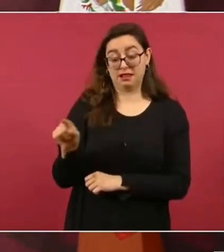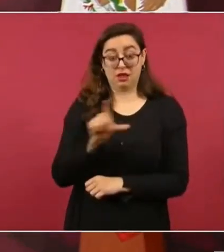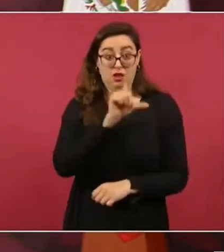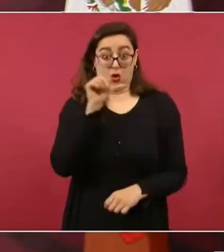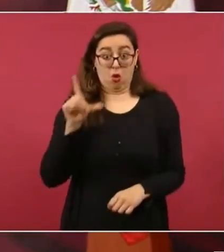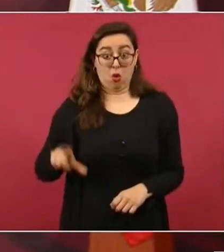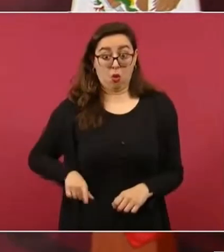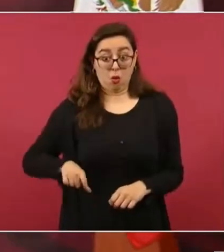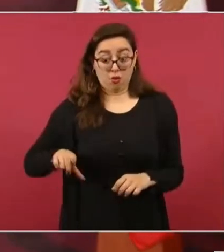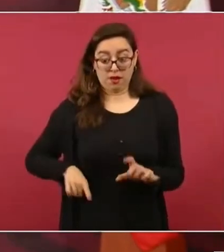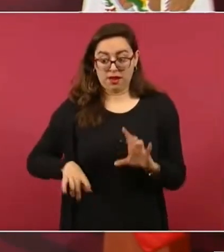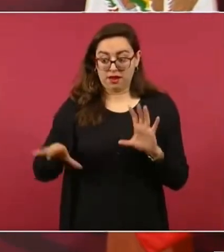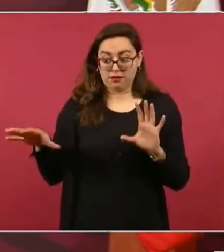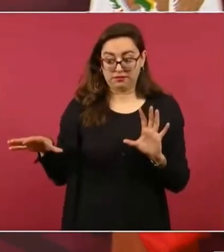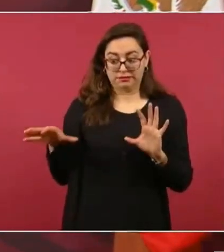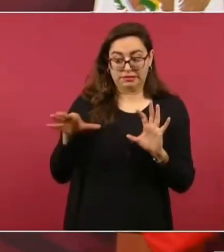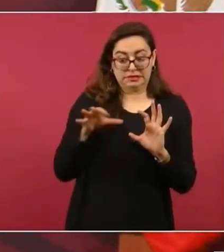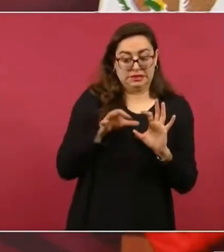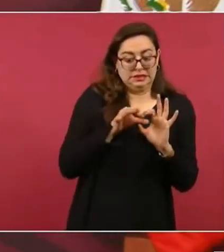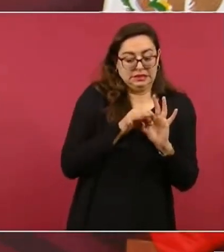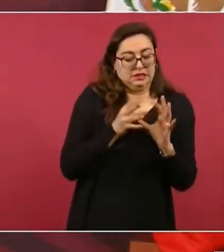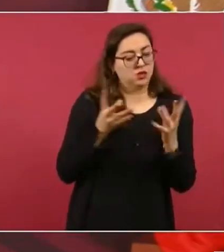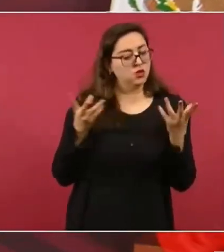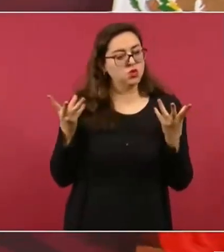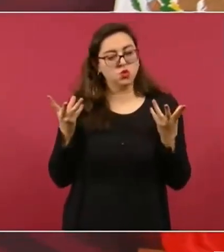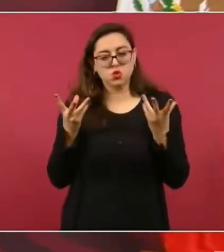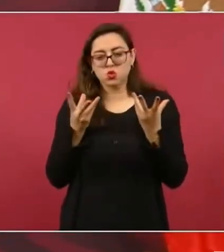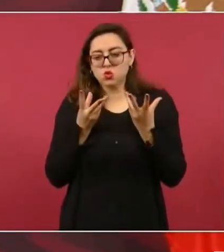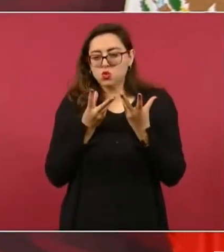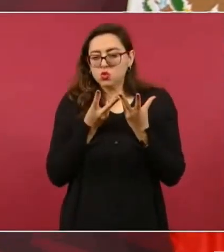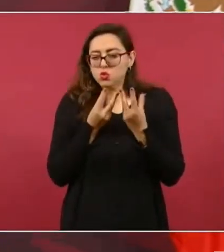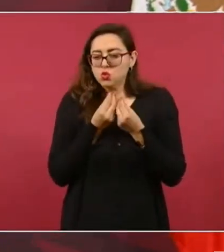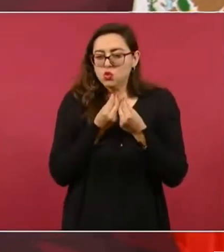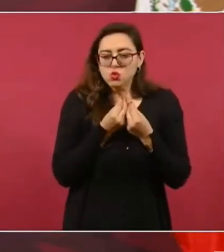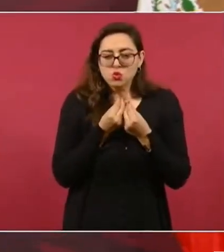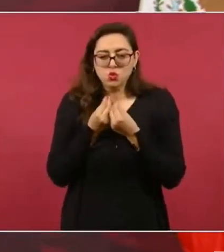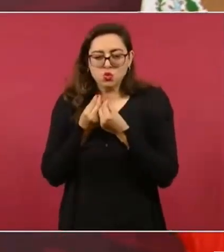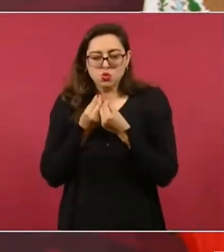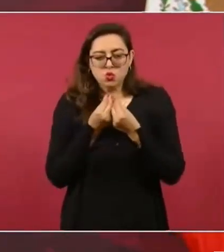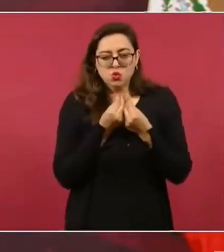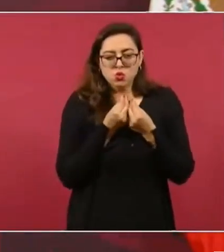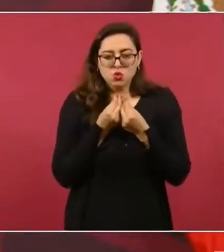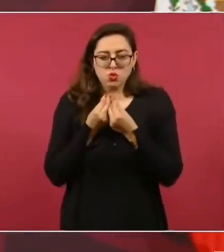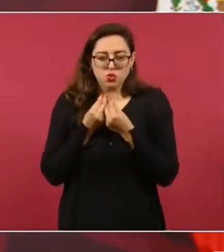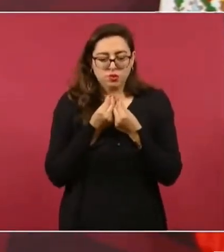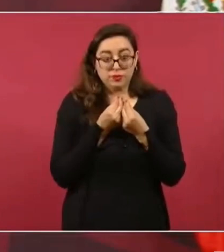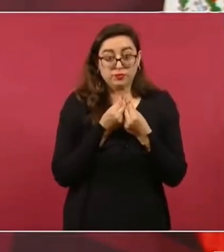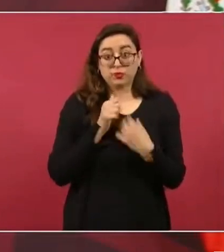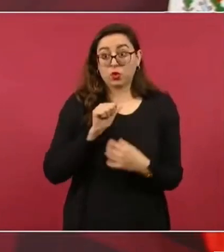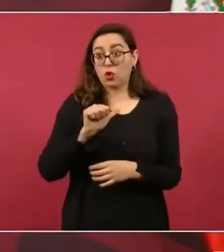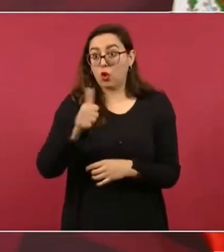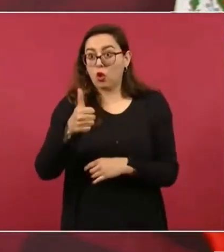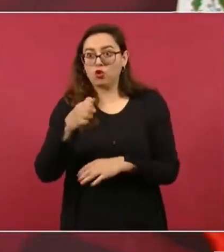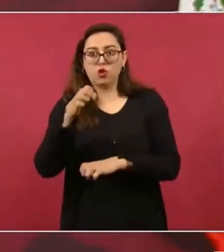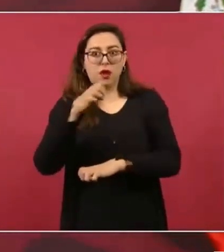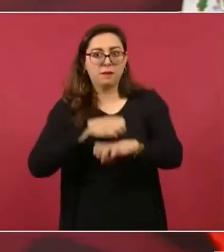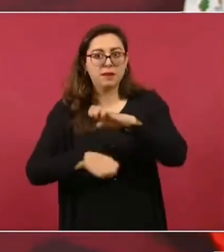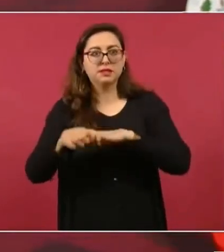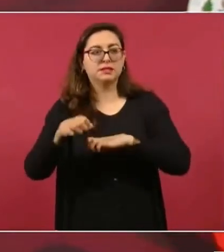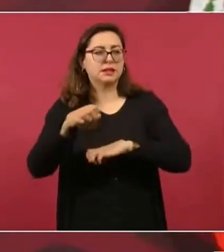Y ese con otros empresarios se unieron a una empresa china